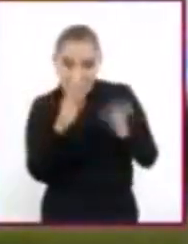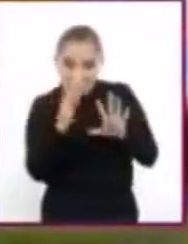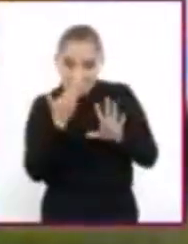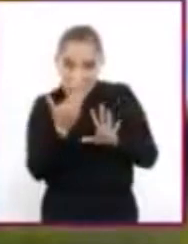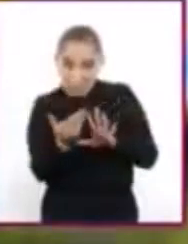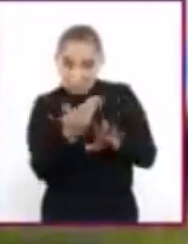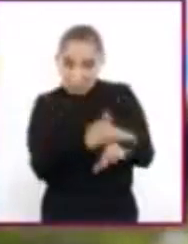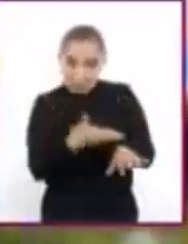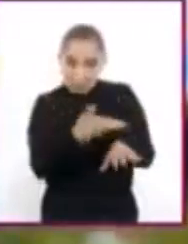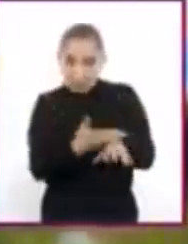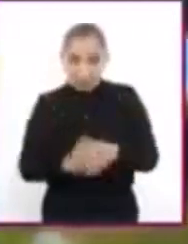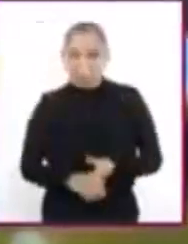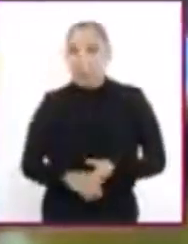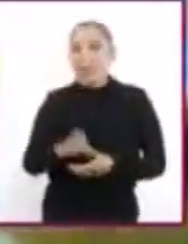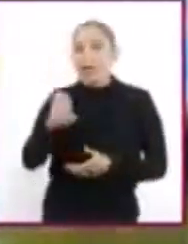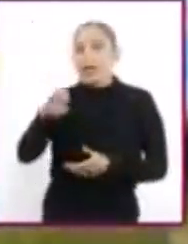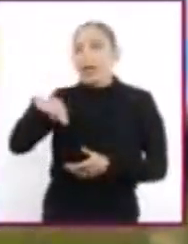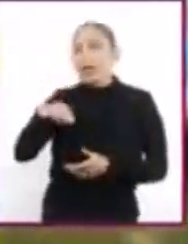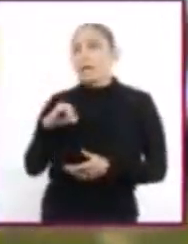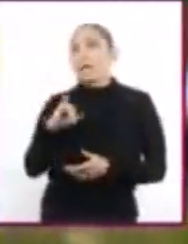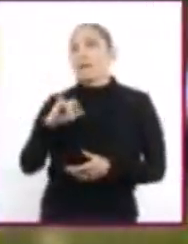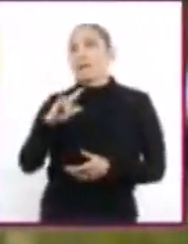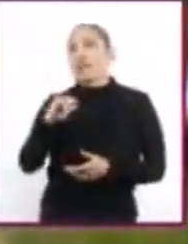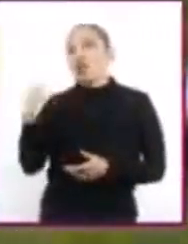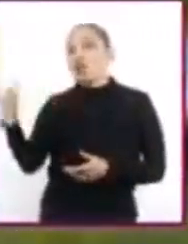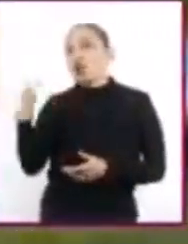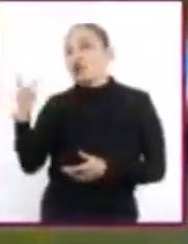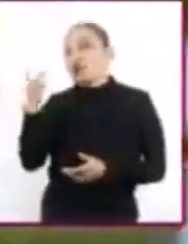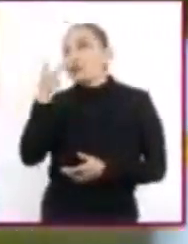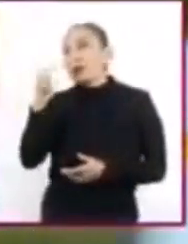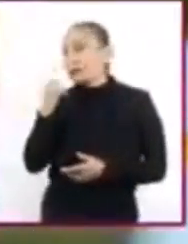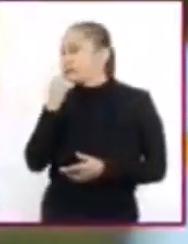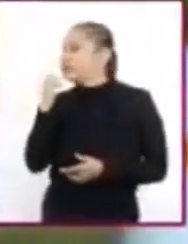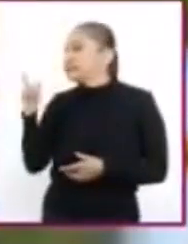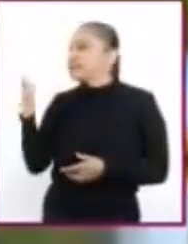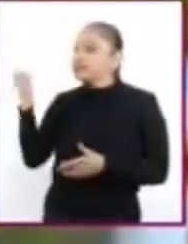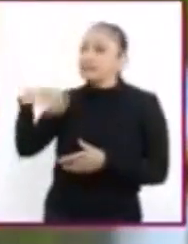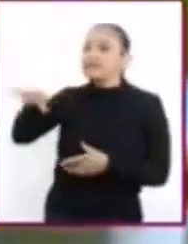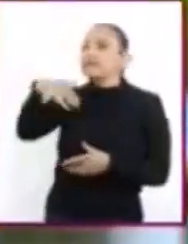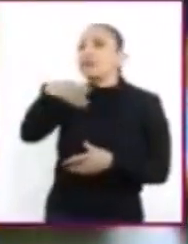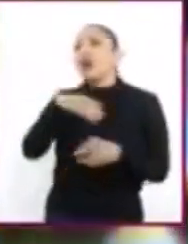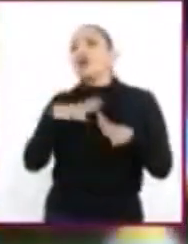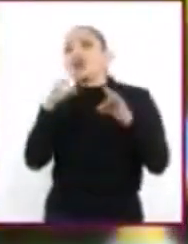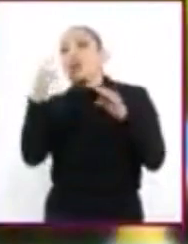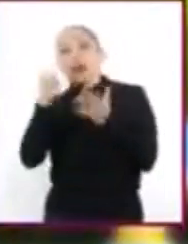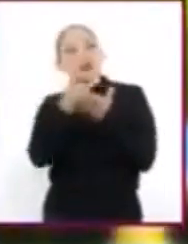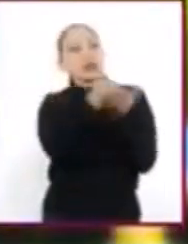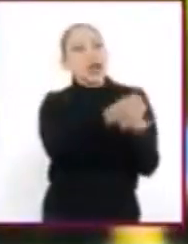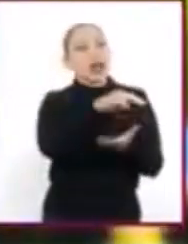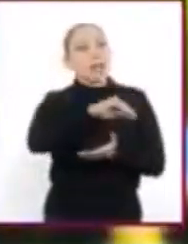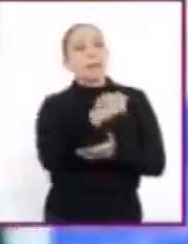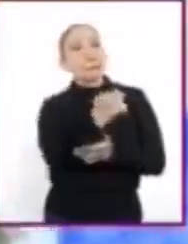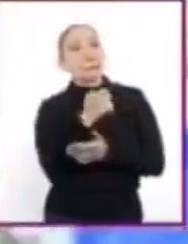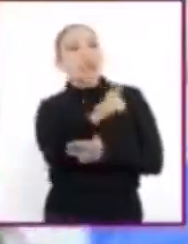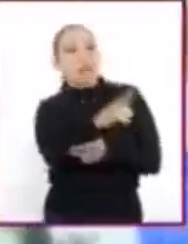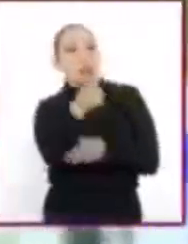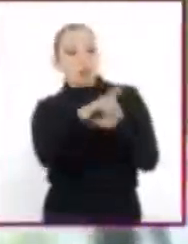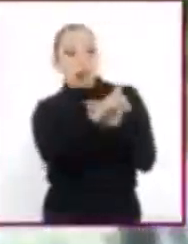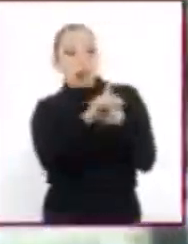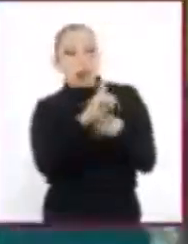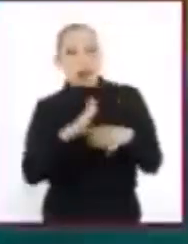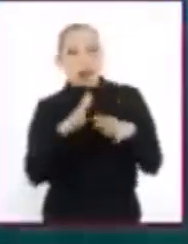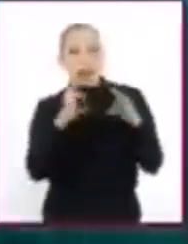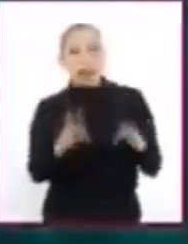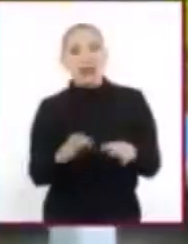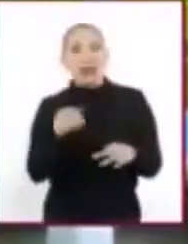Pues sí, Emilio y yo decidimos buscar alguna fundación para ayudar a Miguel con su problema. Y encontramos a